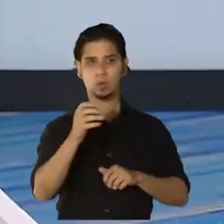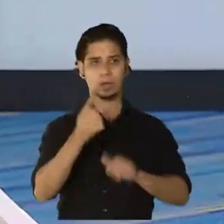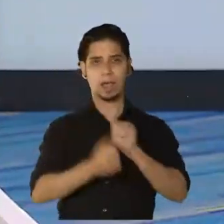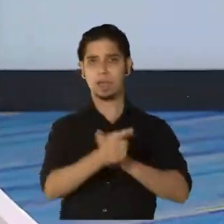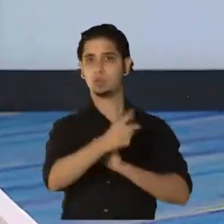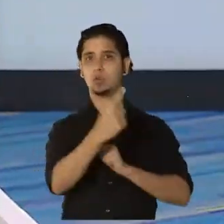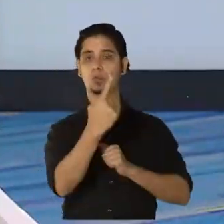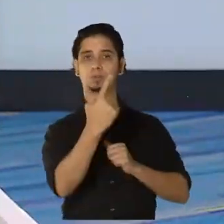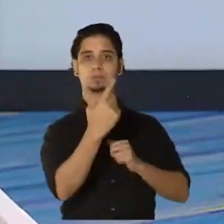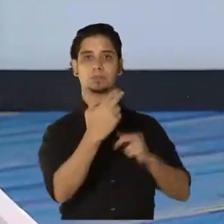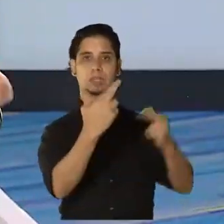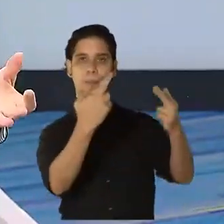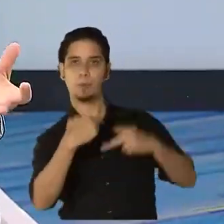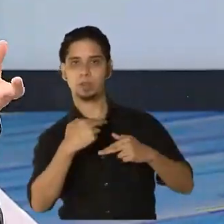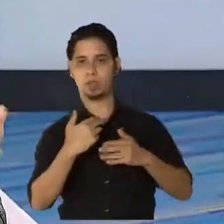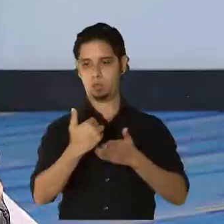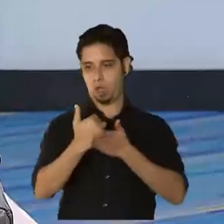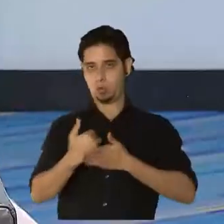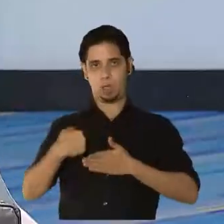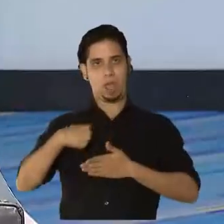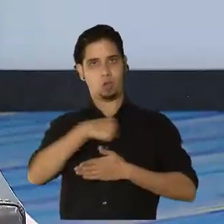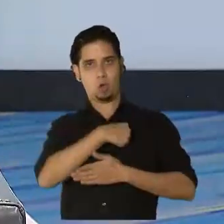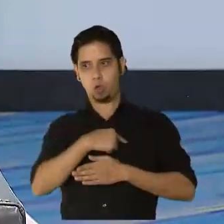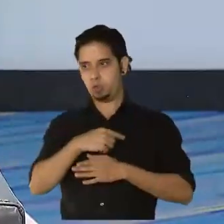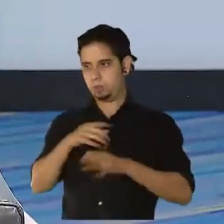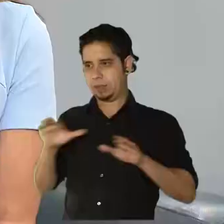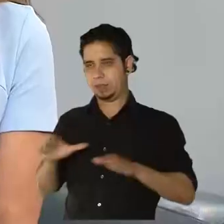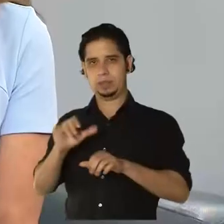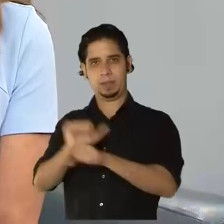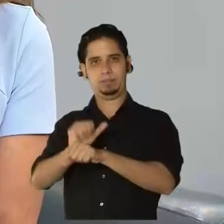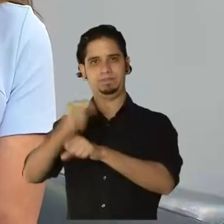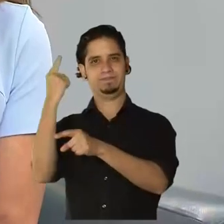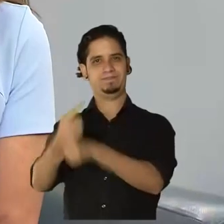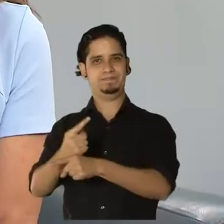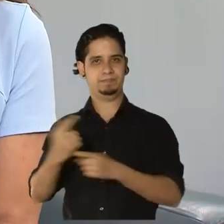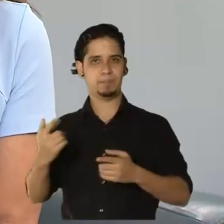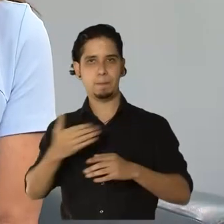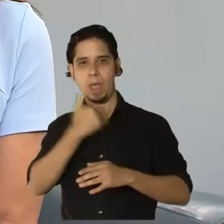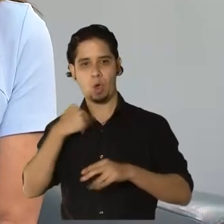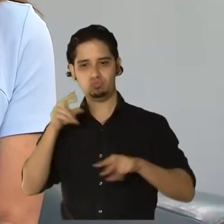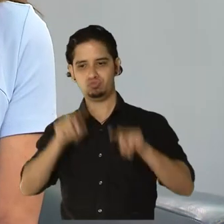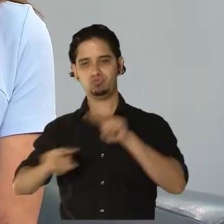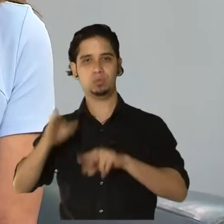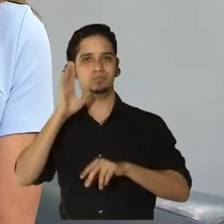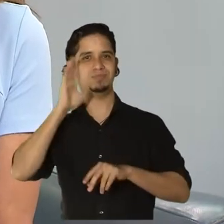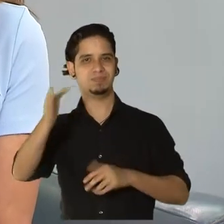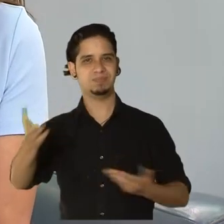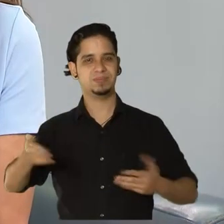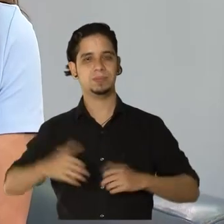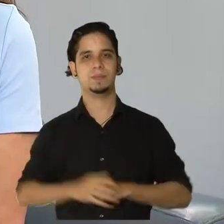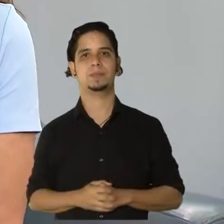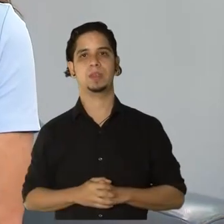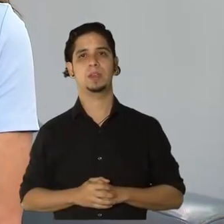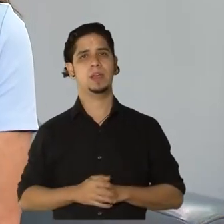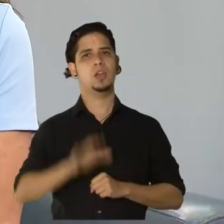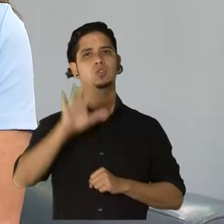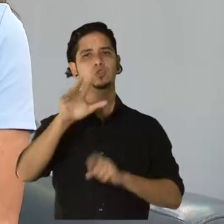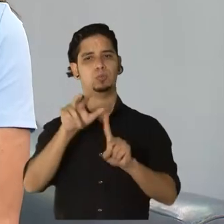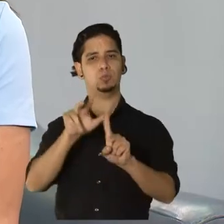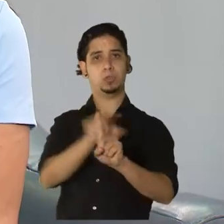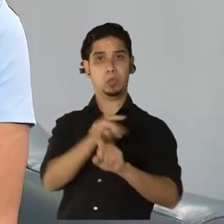ciudadanos fomenta un mejor sistema de vigilancia. Desde su punto de vista, ¿estamos listos para la